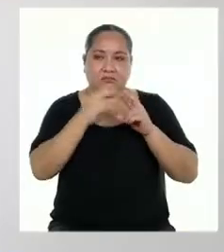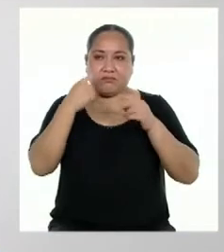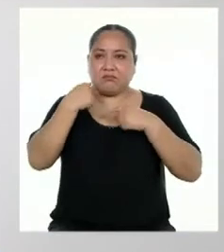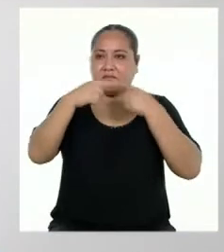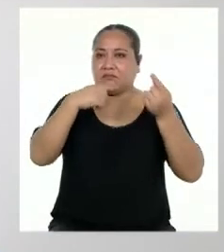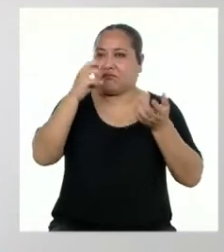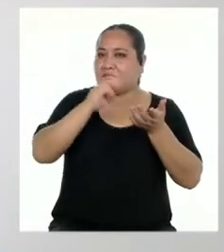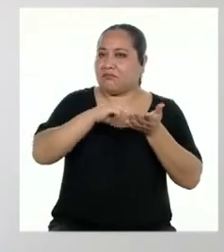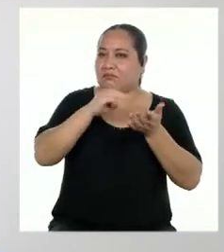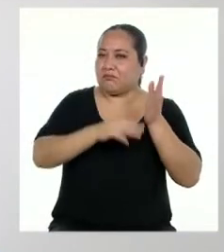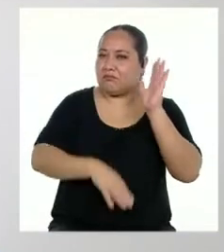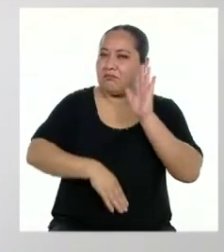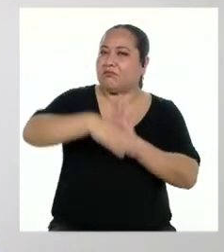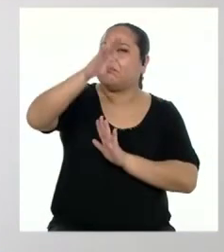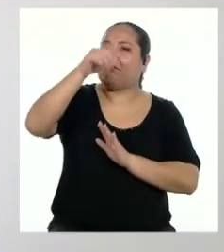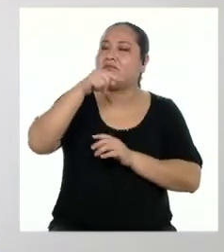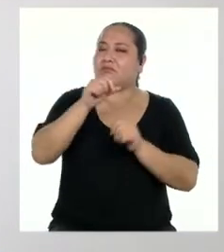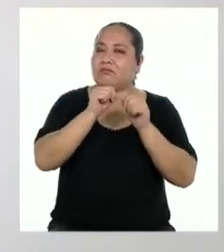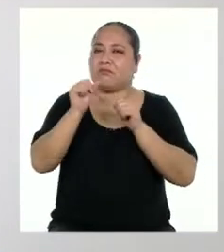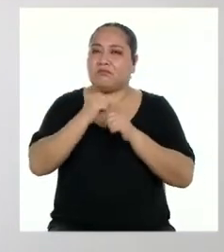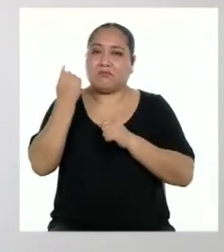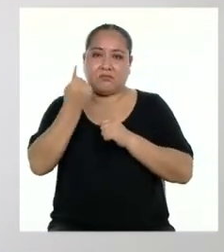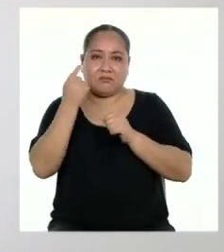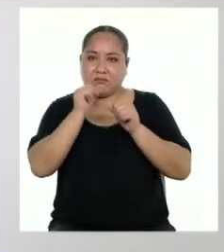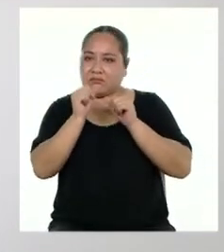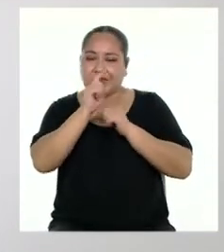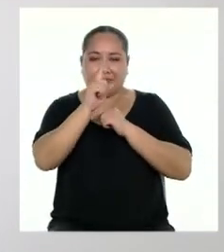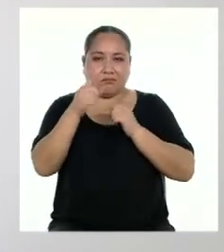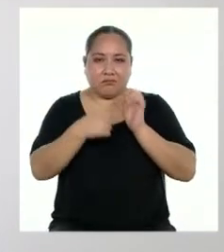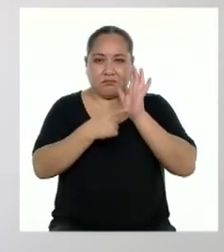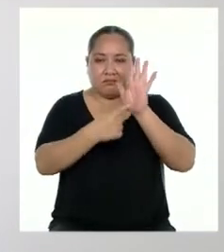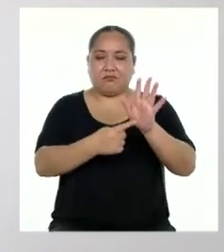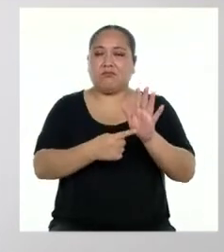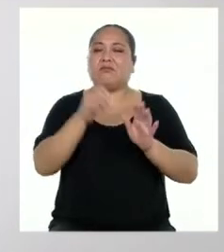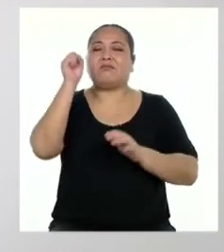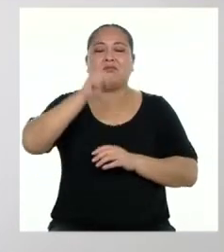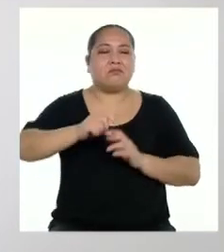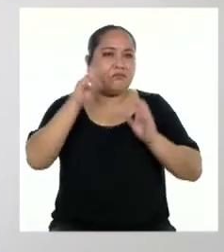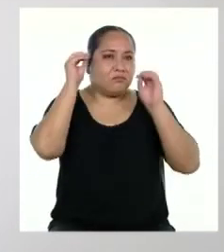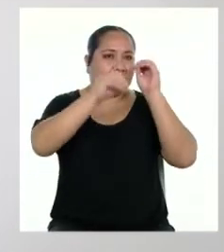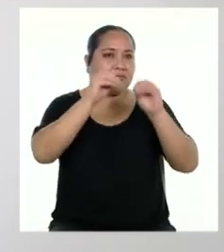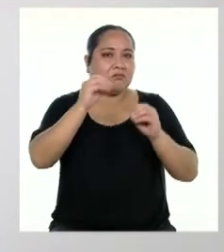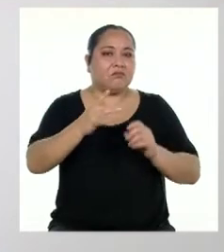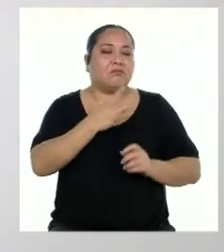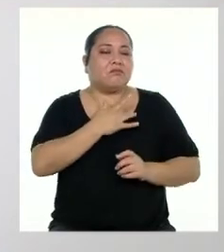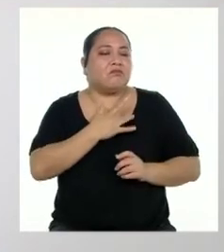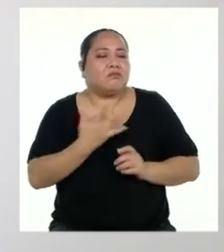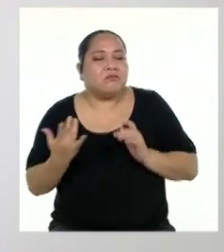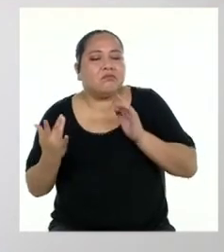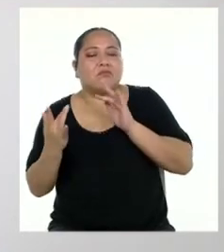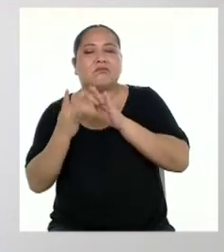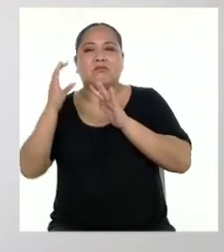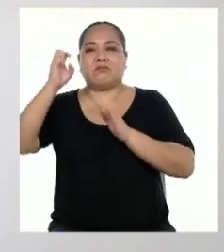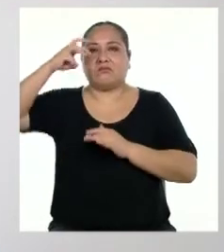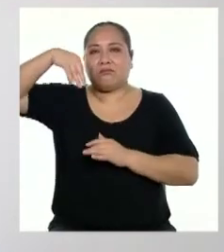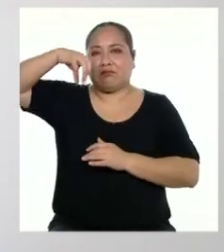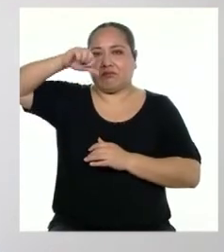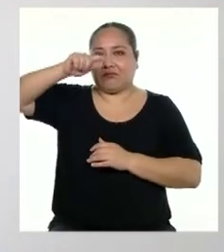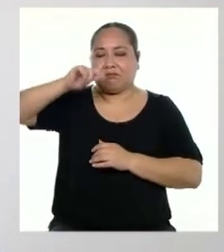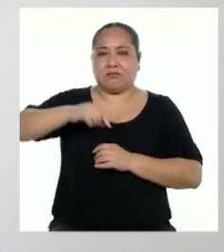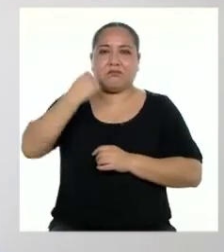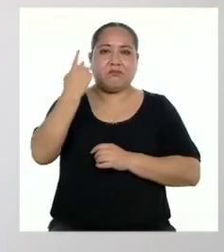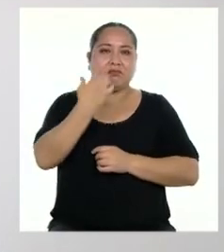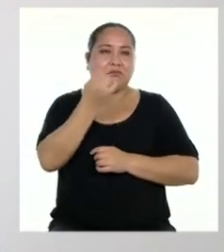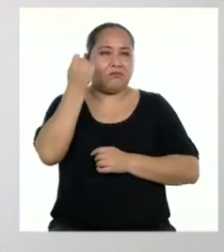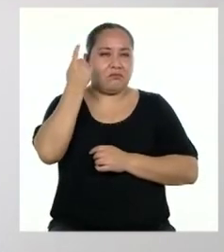Así es. Desarrollamos empatía, que es algo básico. Solo entendiendo a las y